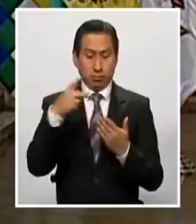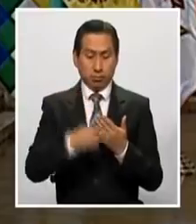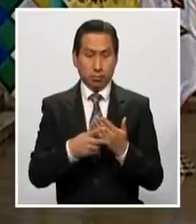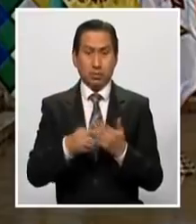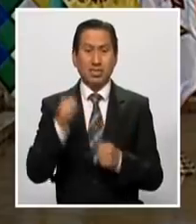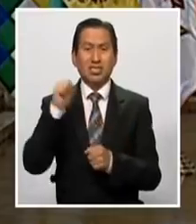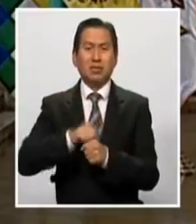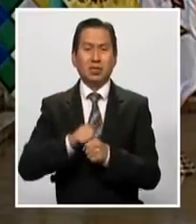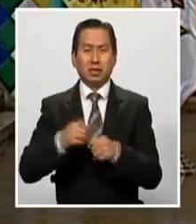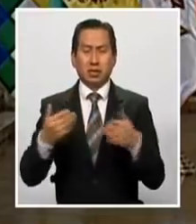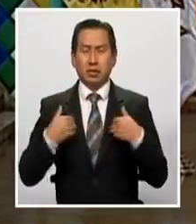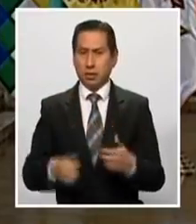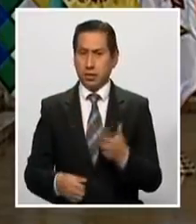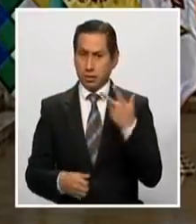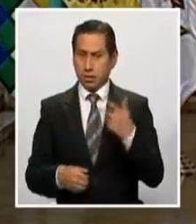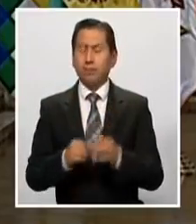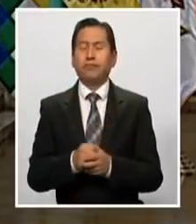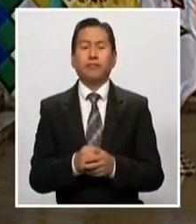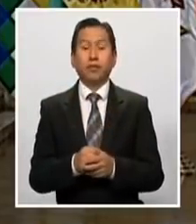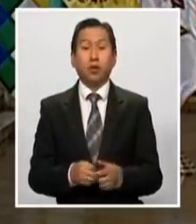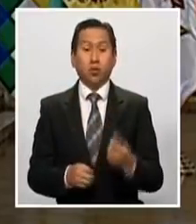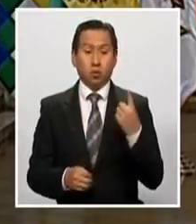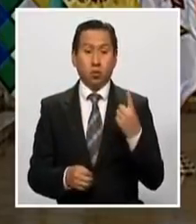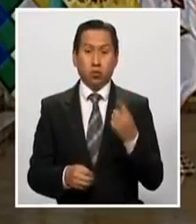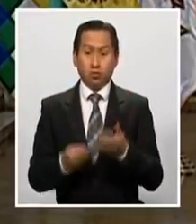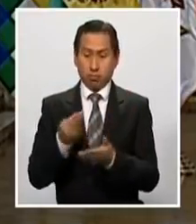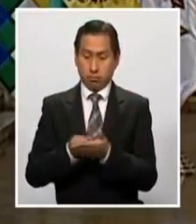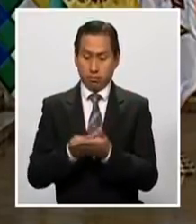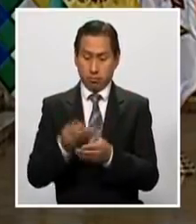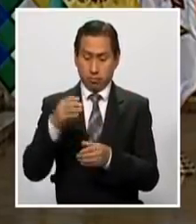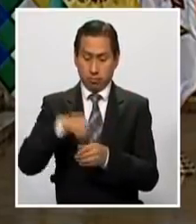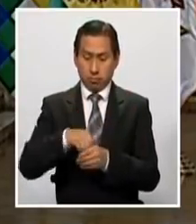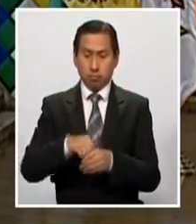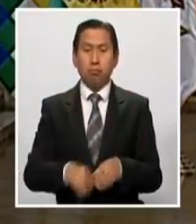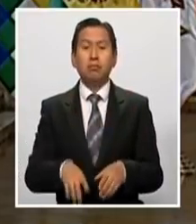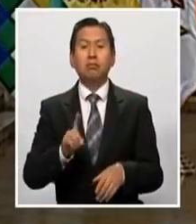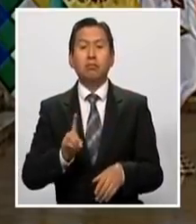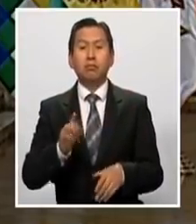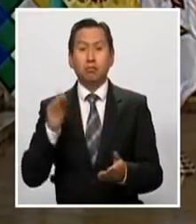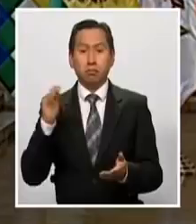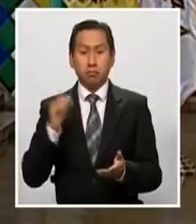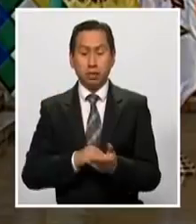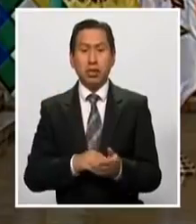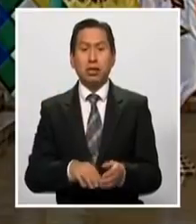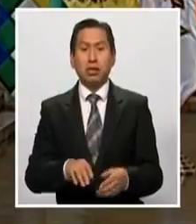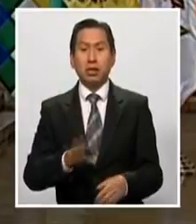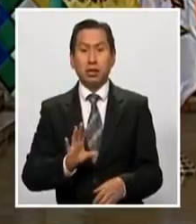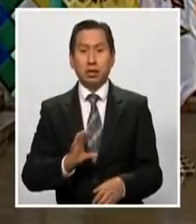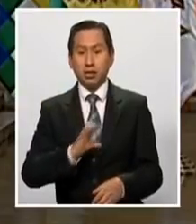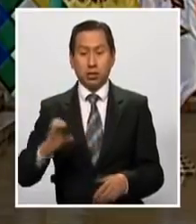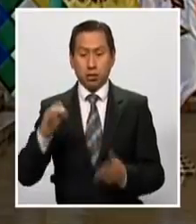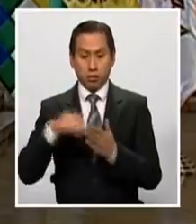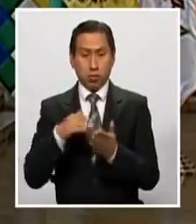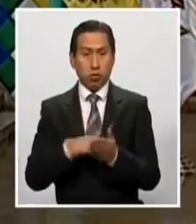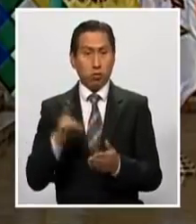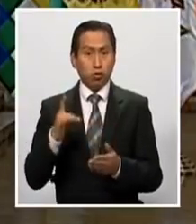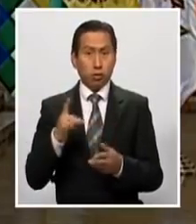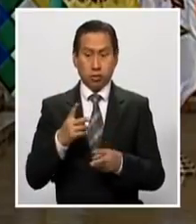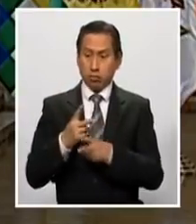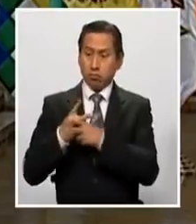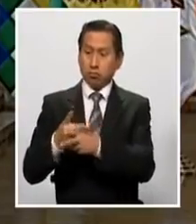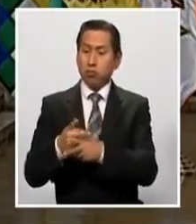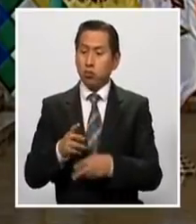bases. Uno, se dispone un fondo inicial de 1.500 millones de bolivianos para dar créditos de